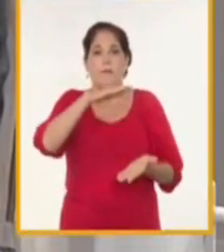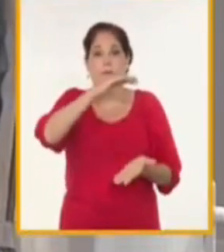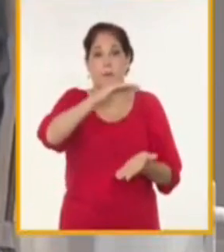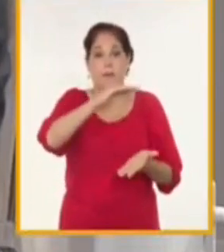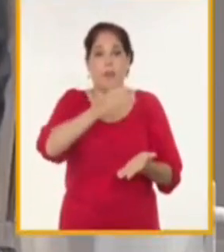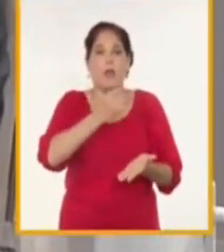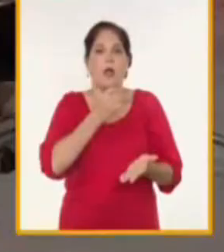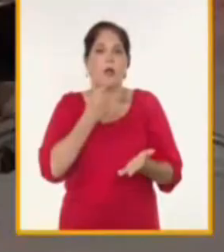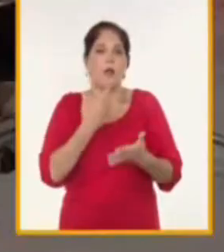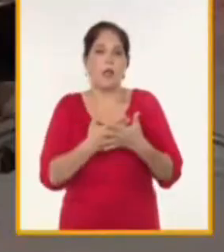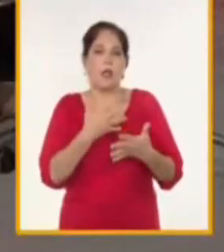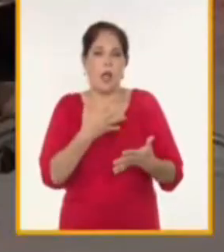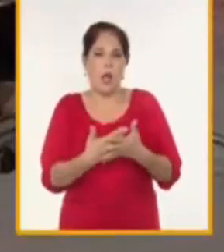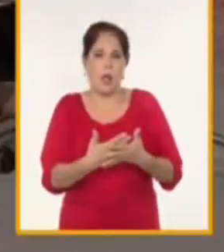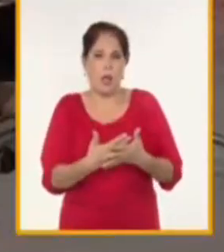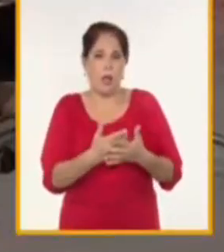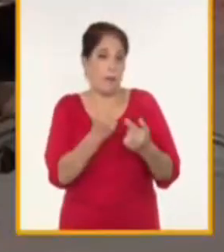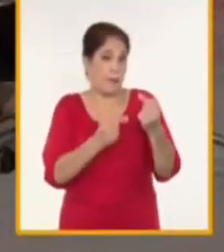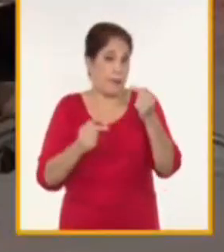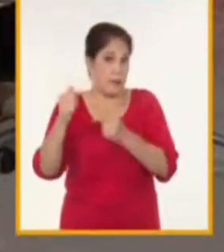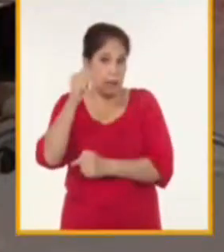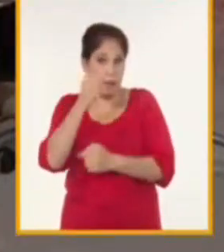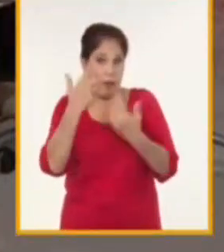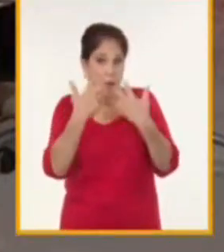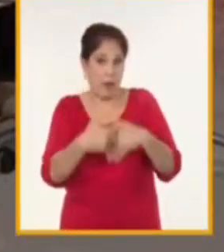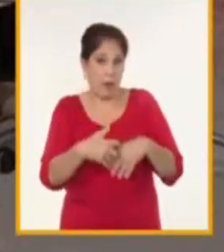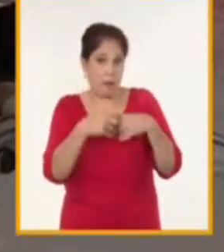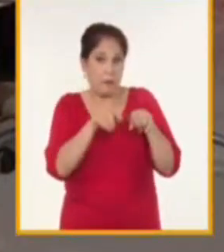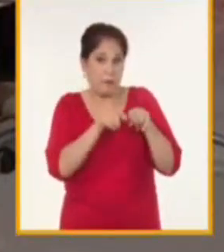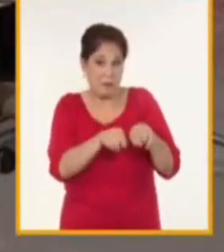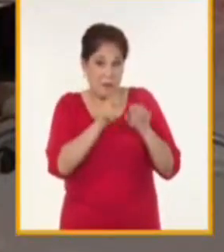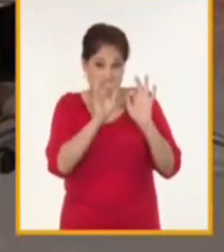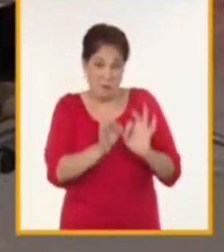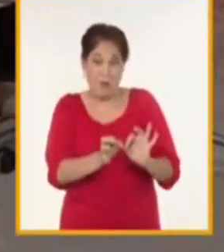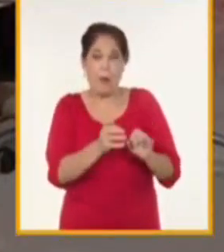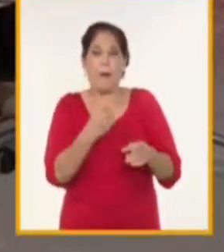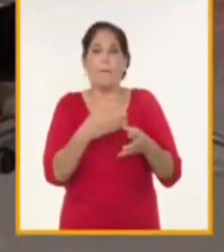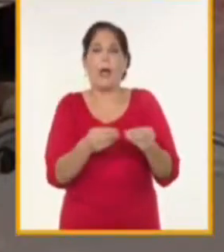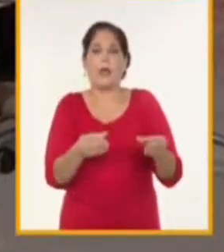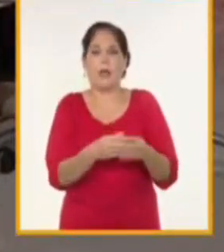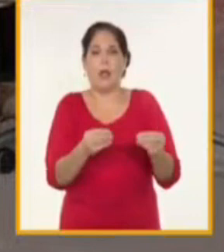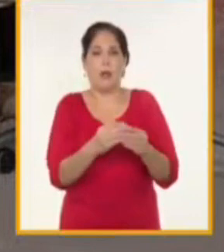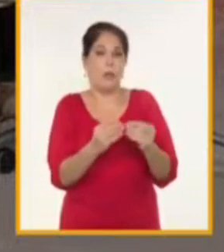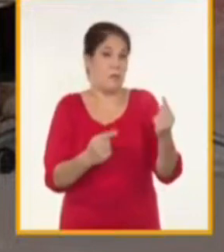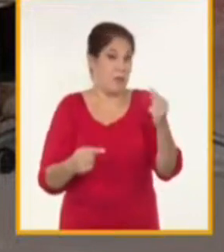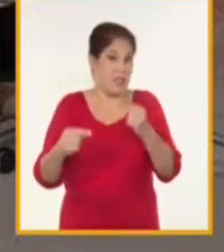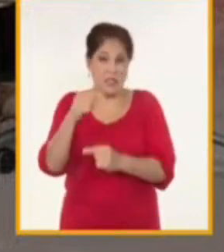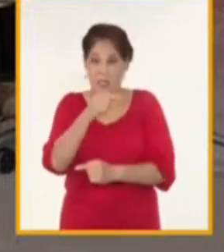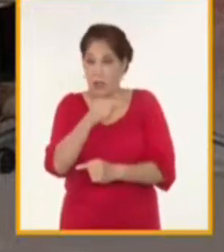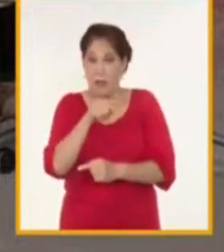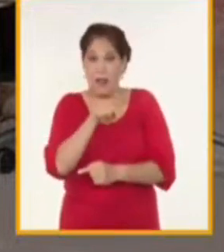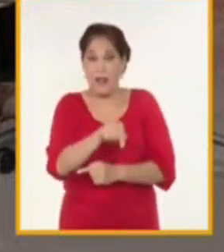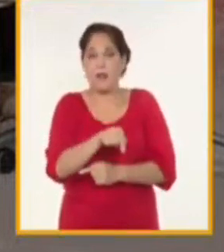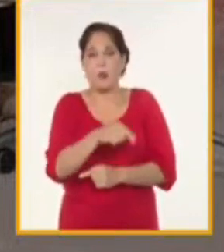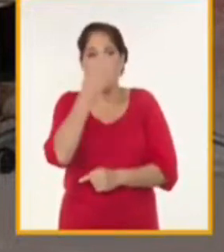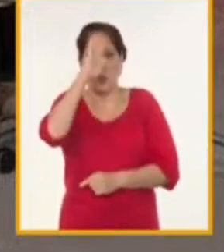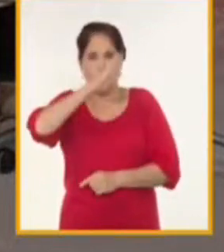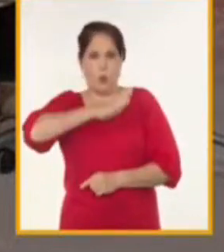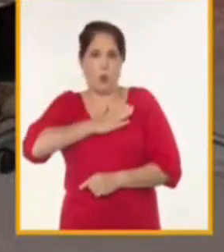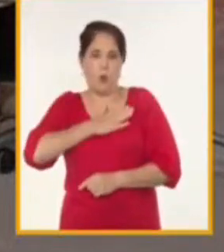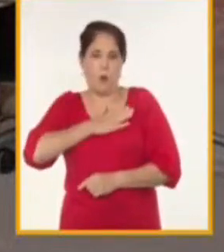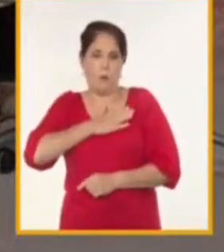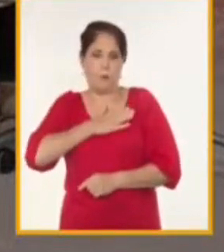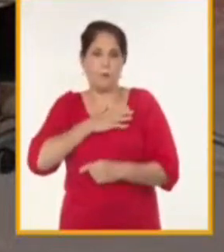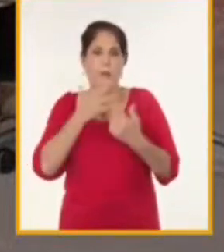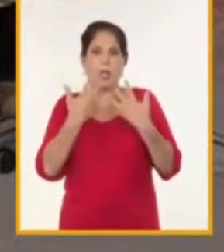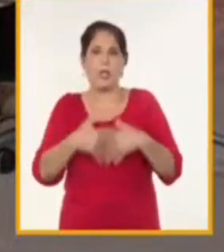esa planta el principal atributo que tiene es precisamente que sus materias primas fundamentales van a ser cubanas de